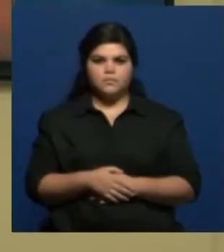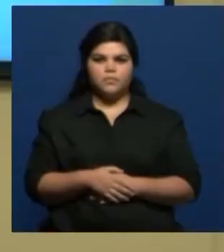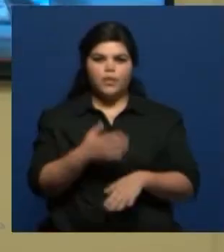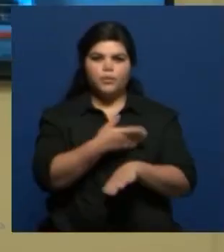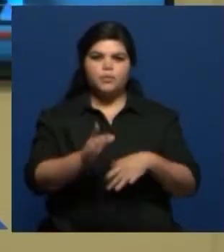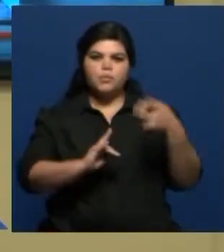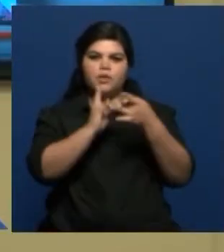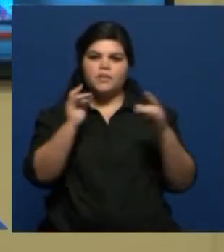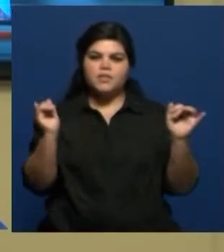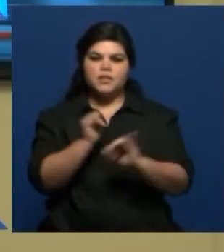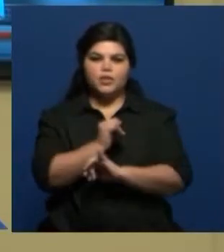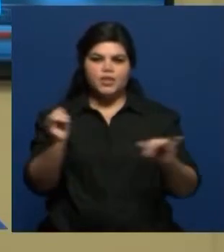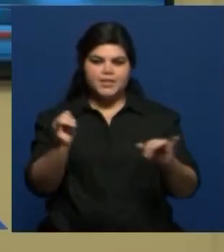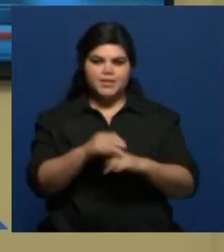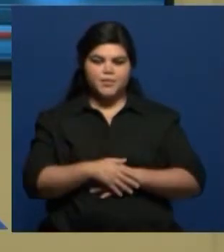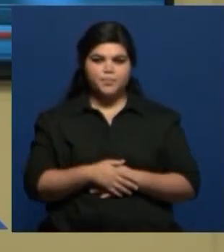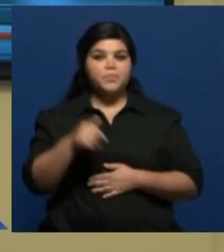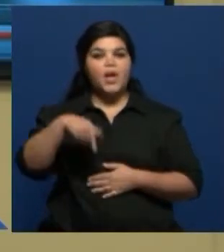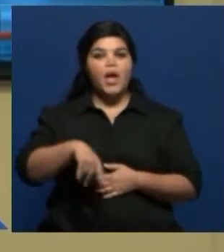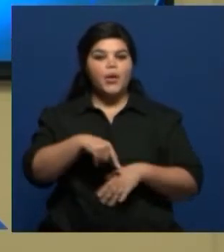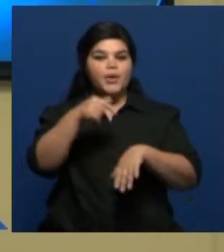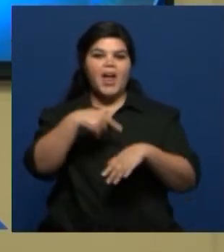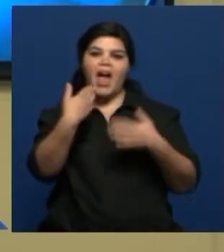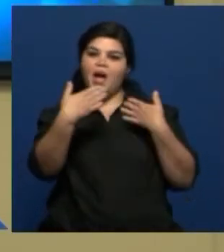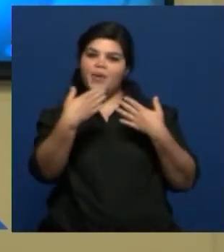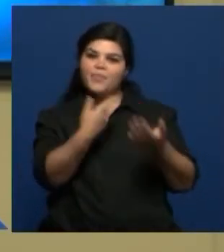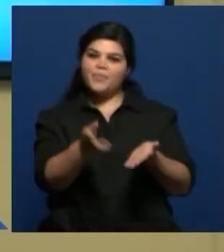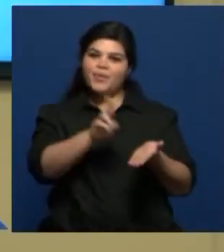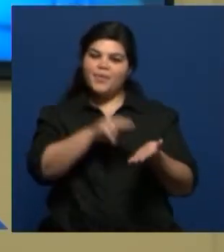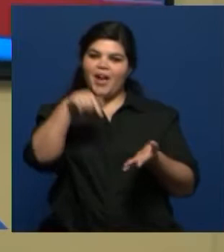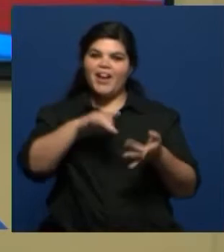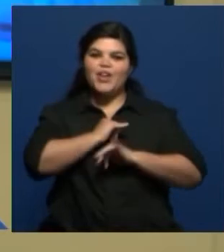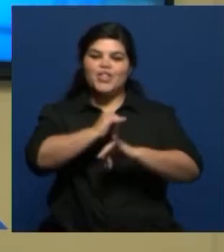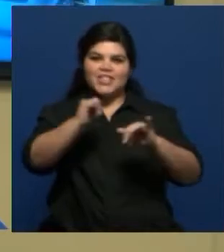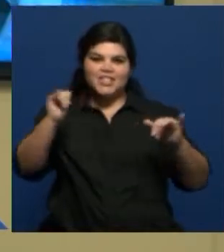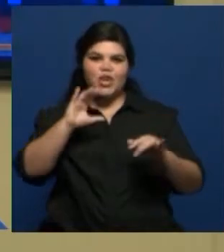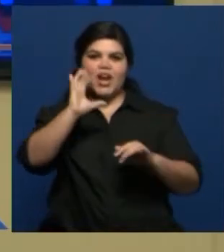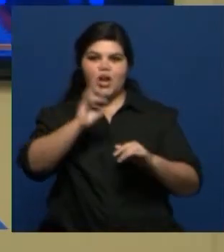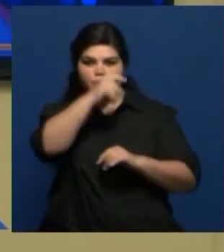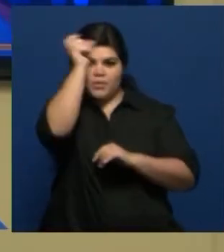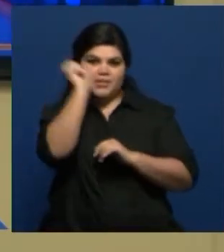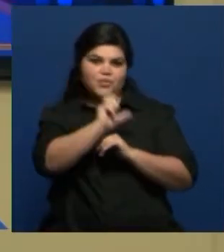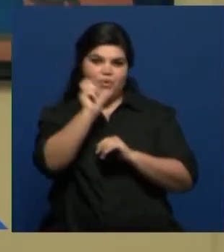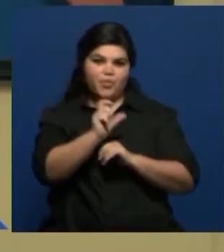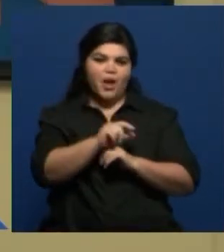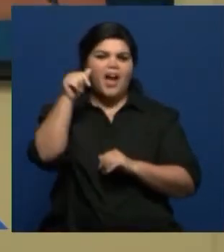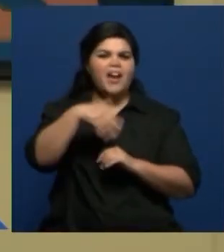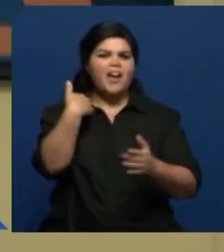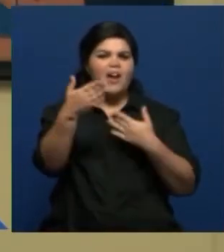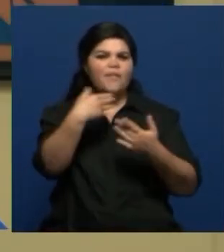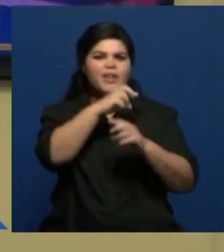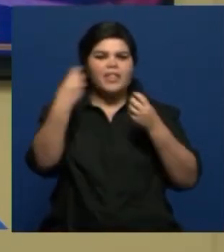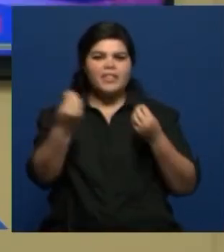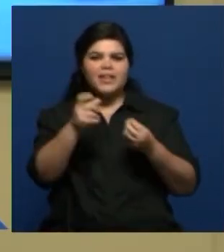Continuamos en Unidiversidad Noticias, momento de una nueva charla aquí en el noticiero del canal de televisión de la Universidad Nacional de Cuyo. Vamos a hablar del